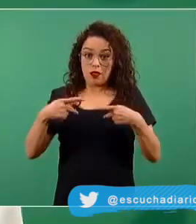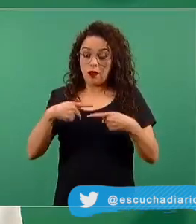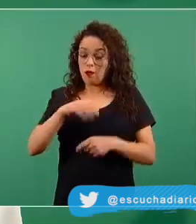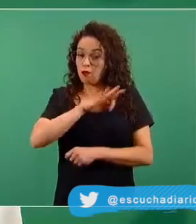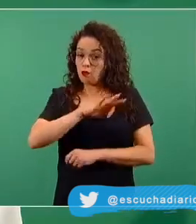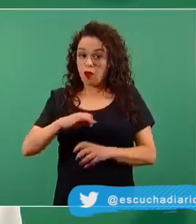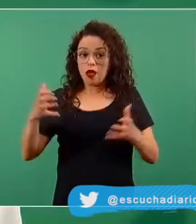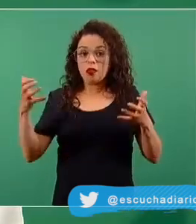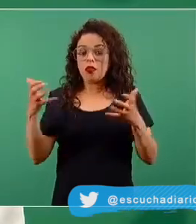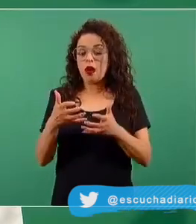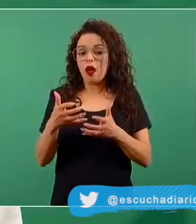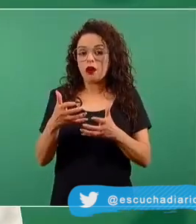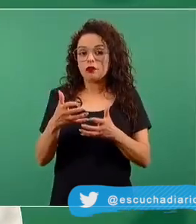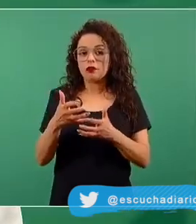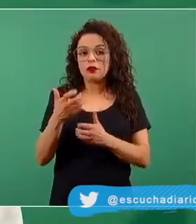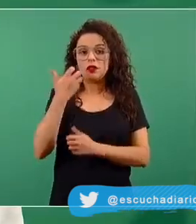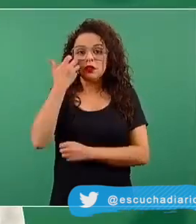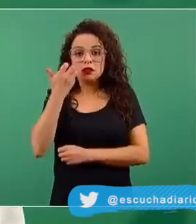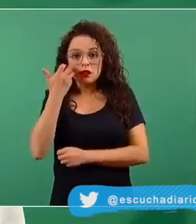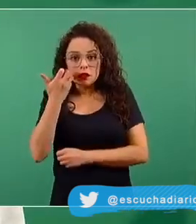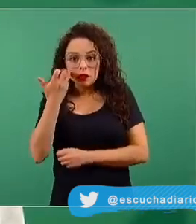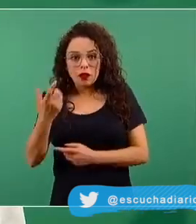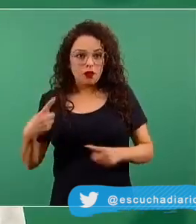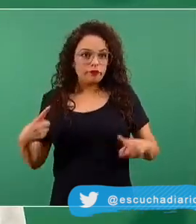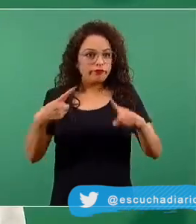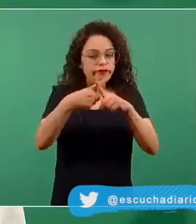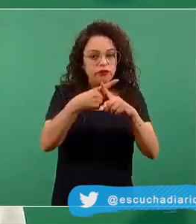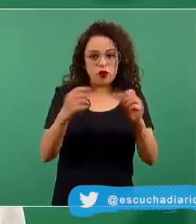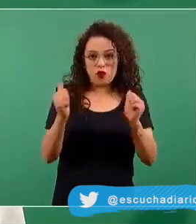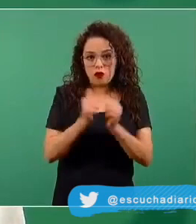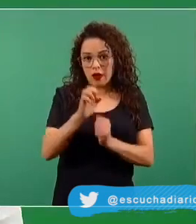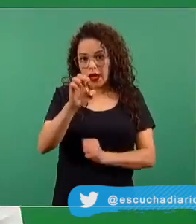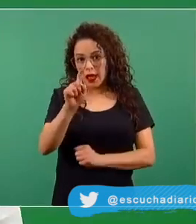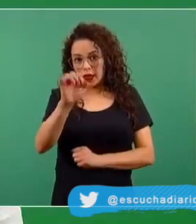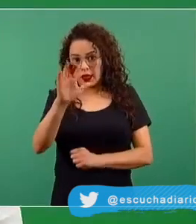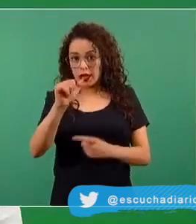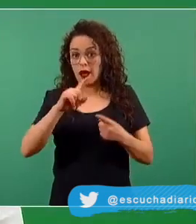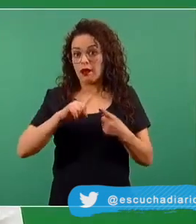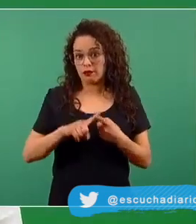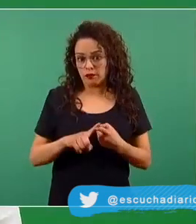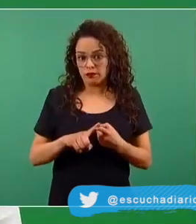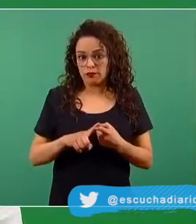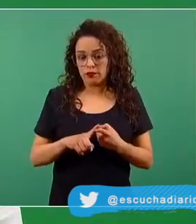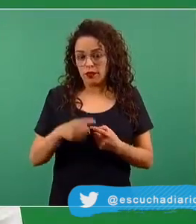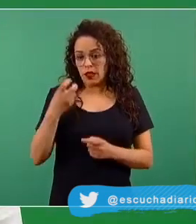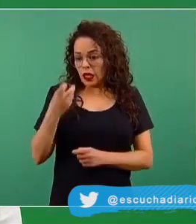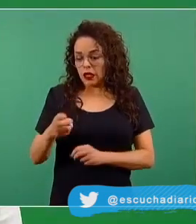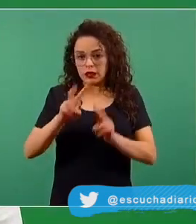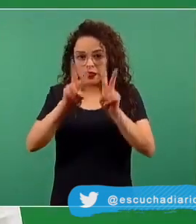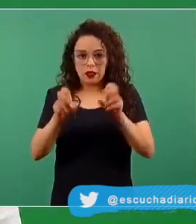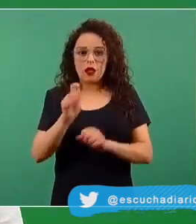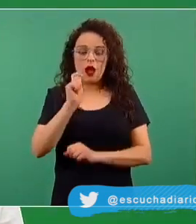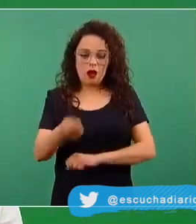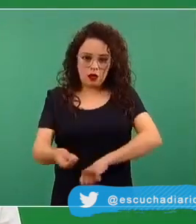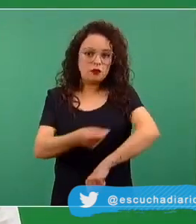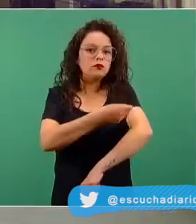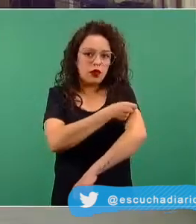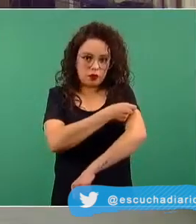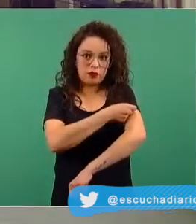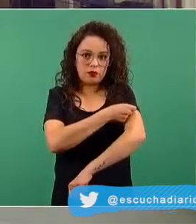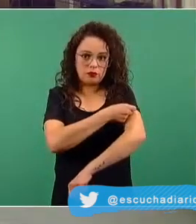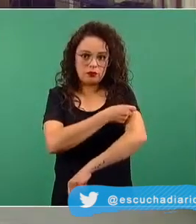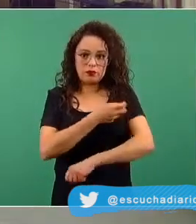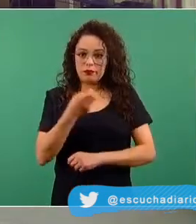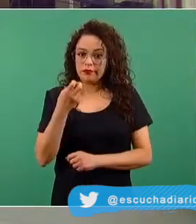a los principios tanto técnicos como éticos de lo que se pretende con el operativo de vacunación y que esto quede